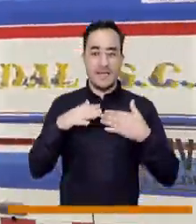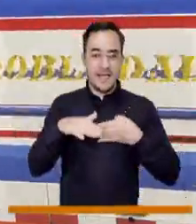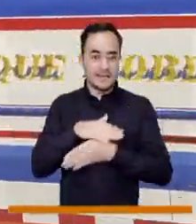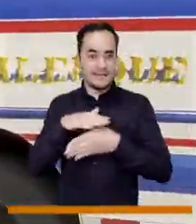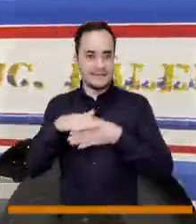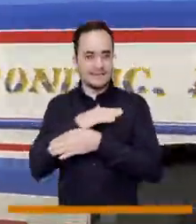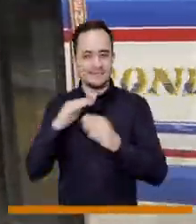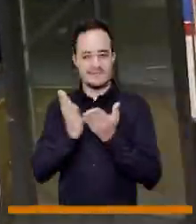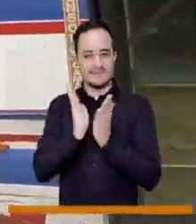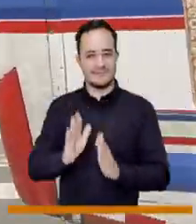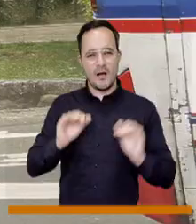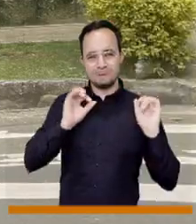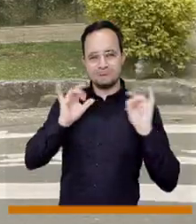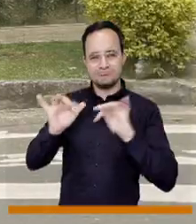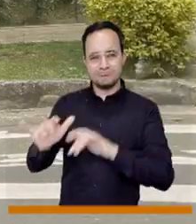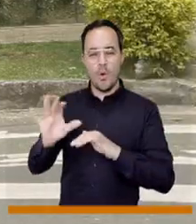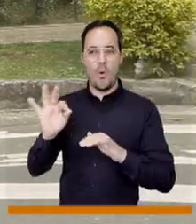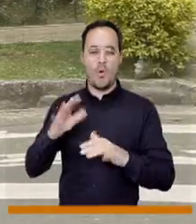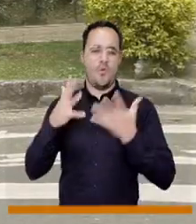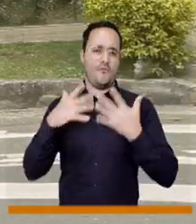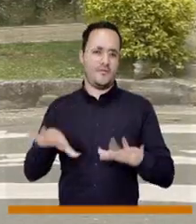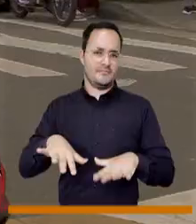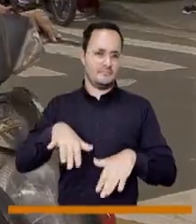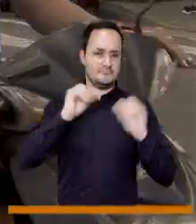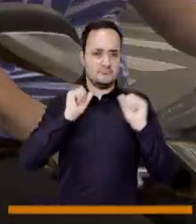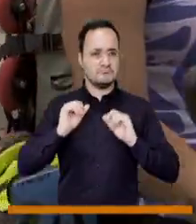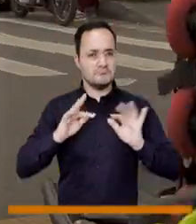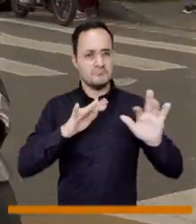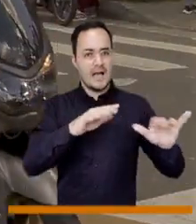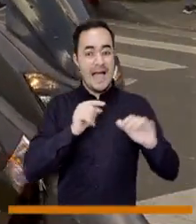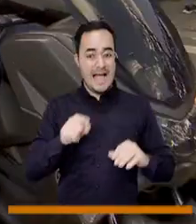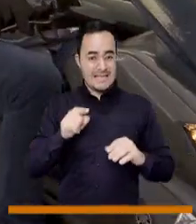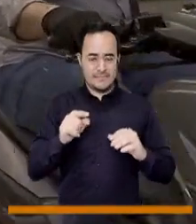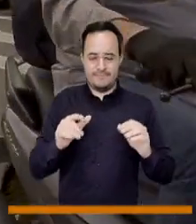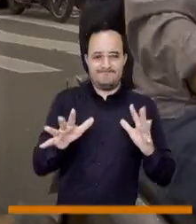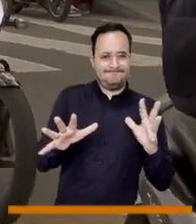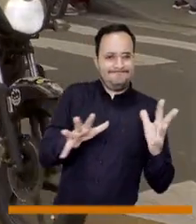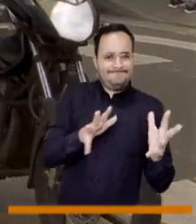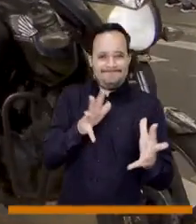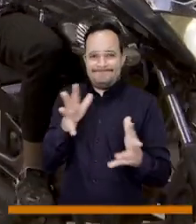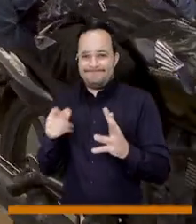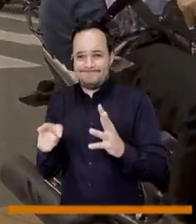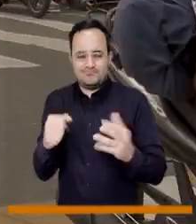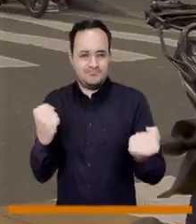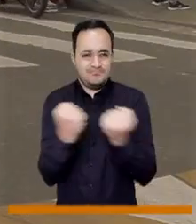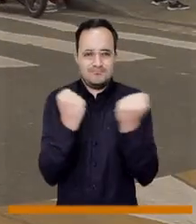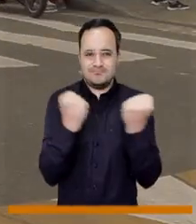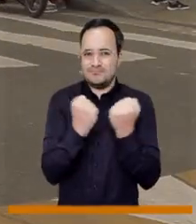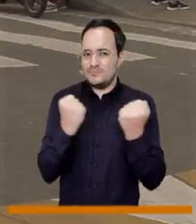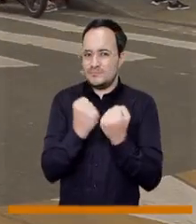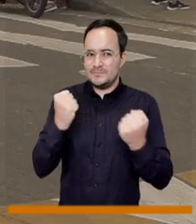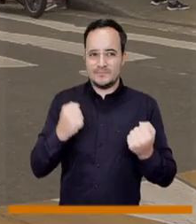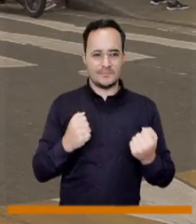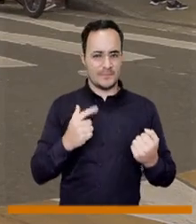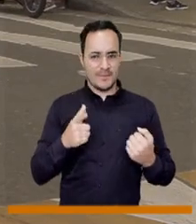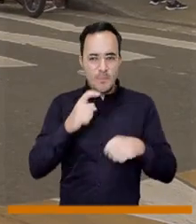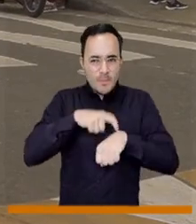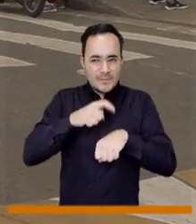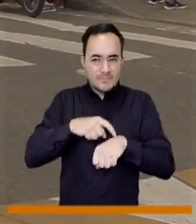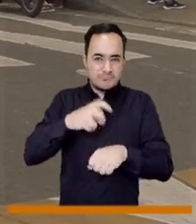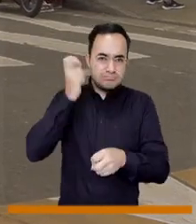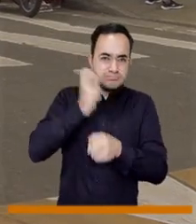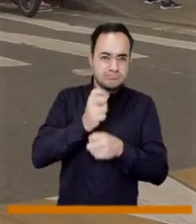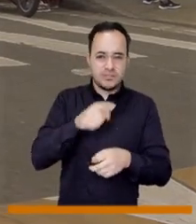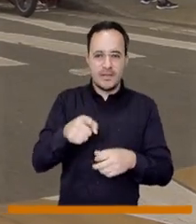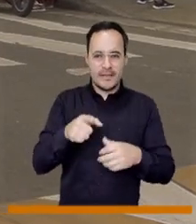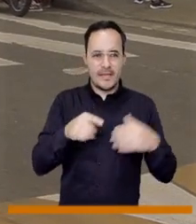complejo. No hay facilidad y qué bueno que nos colaboraran porque de pronto un